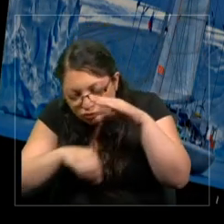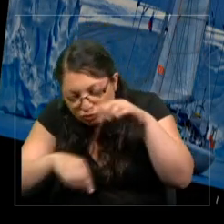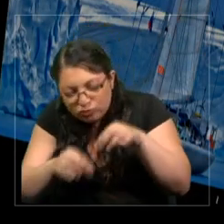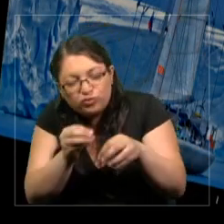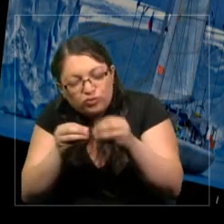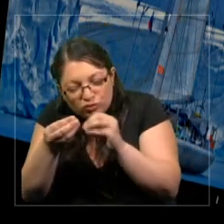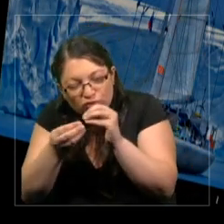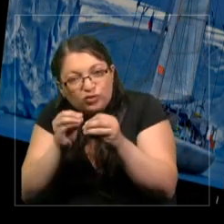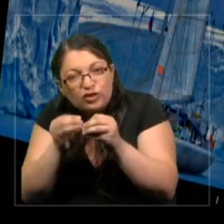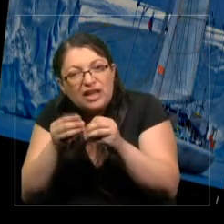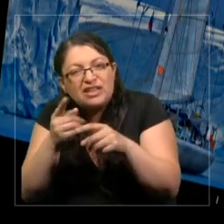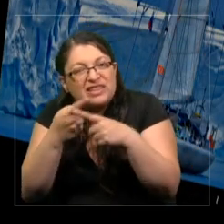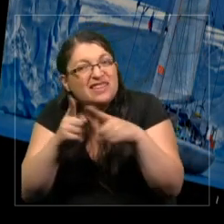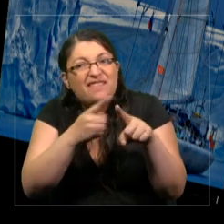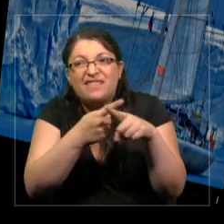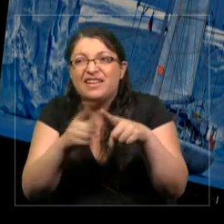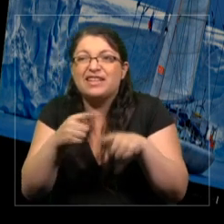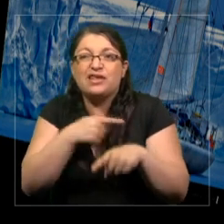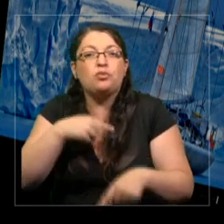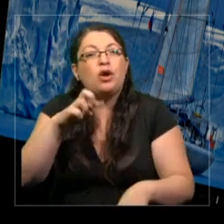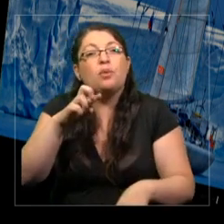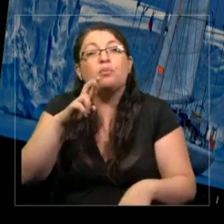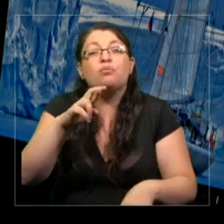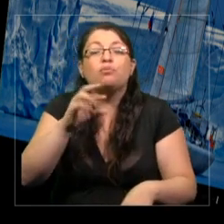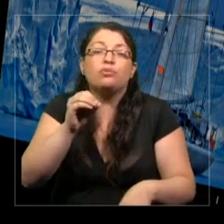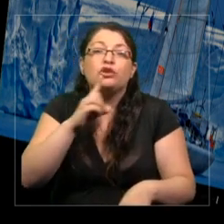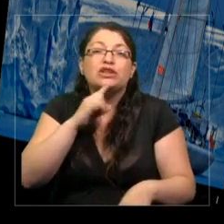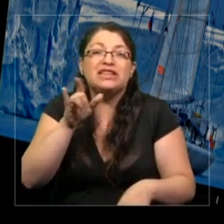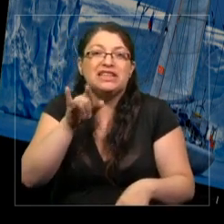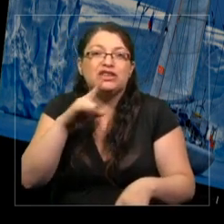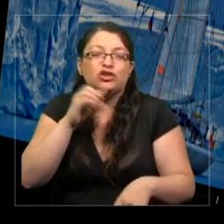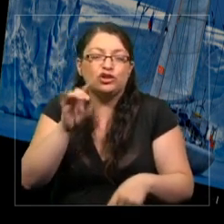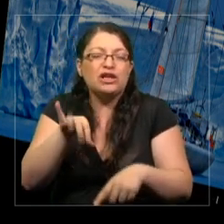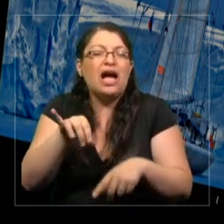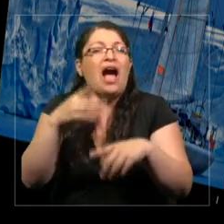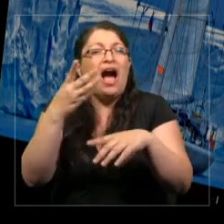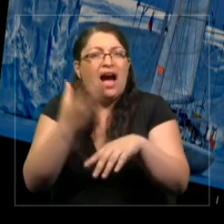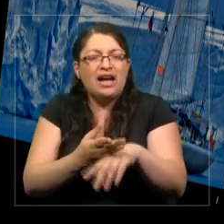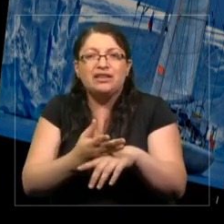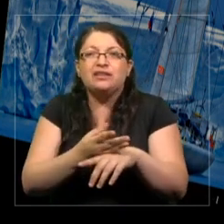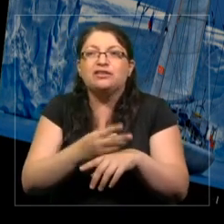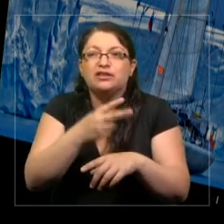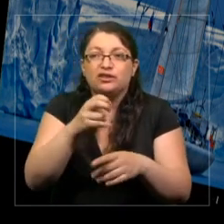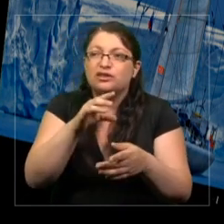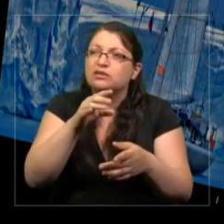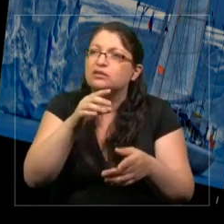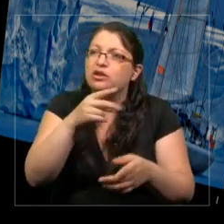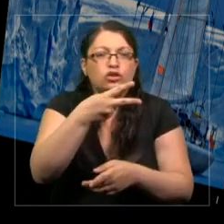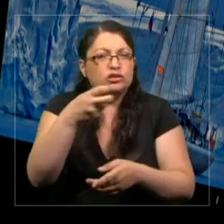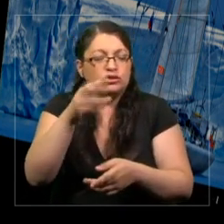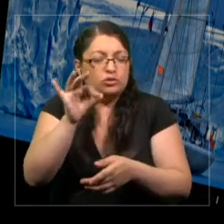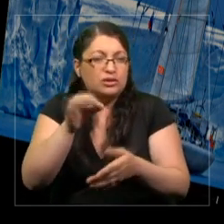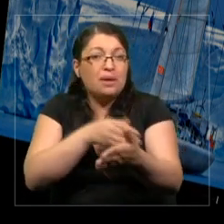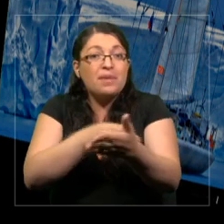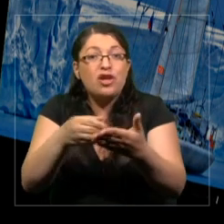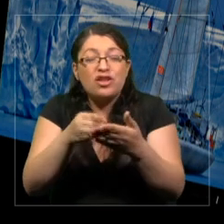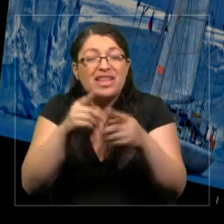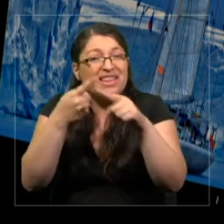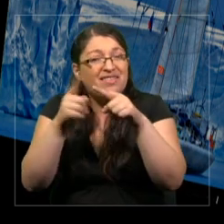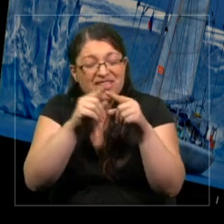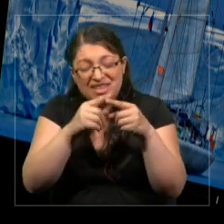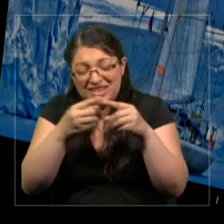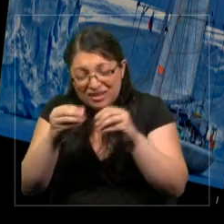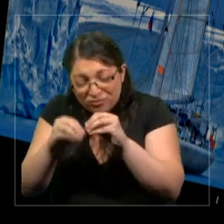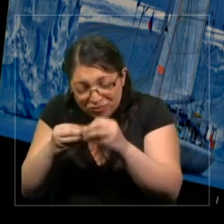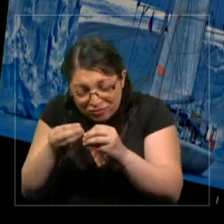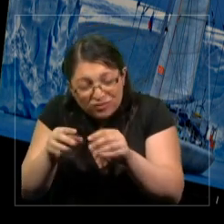diversos. Tenemos la secuencia de 200 millones de genes y estamos lejos todavía de